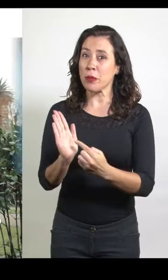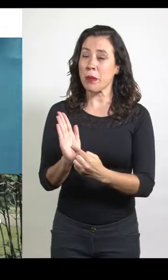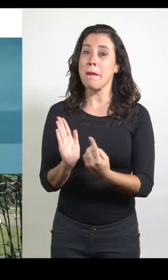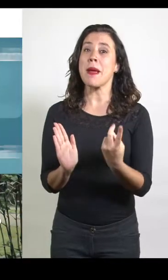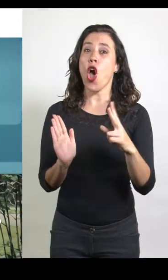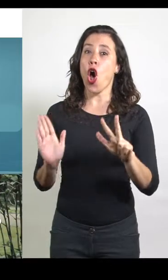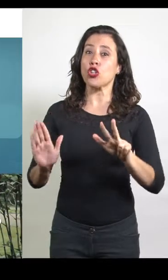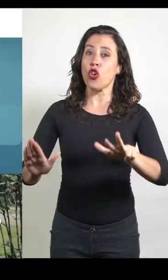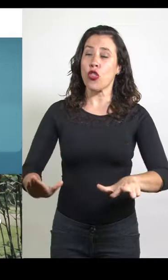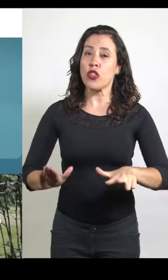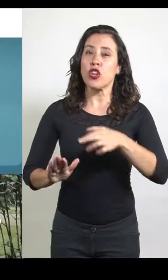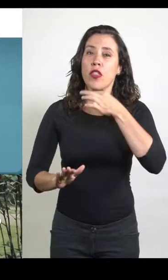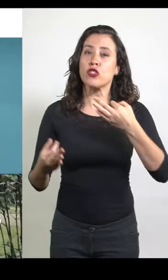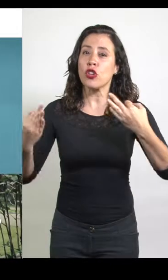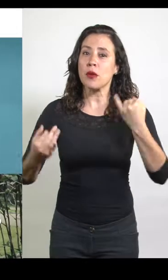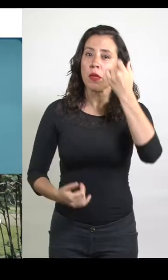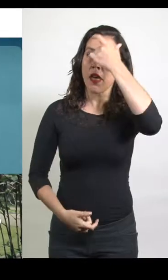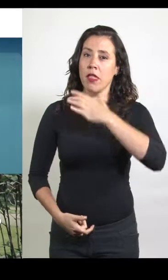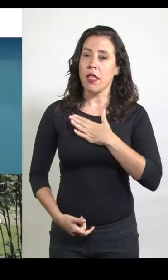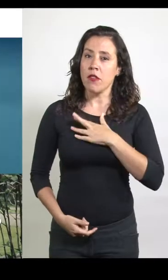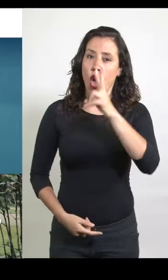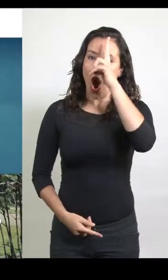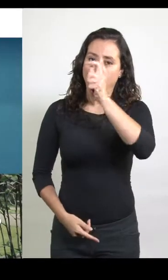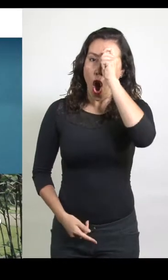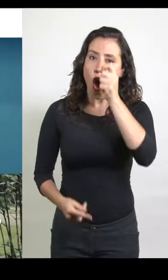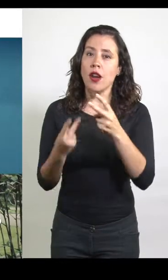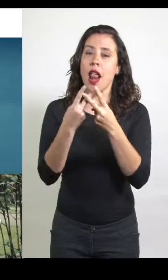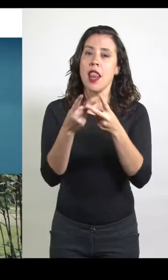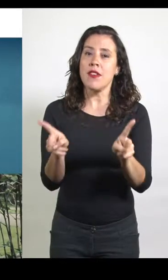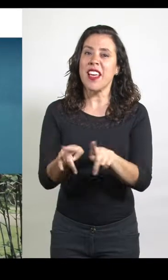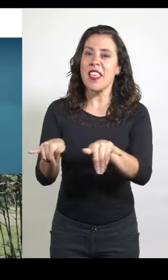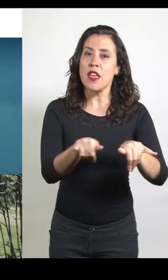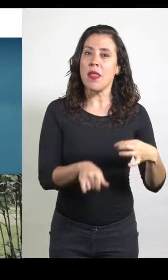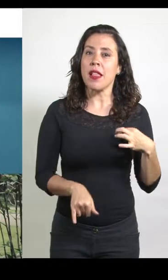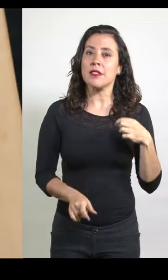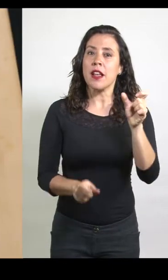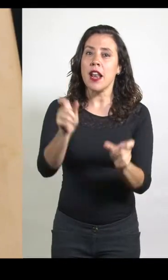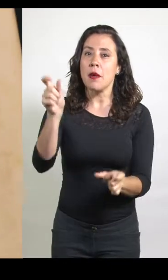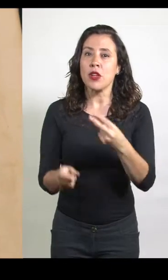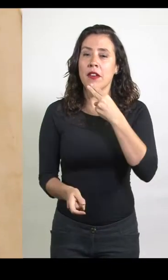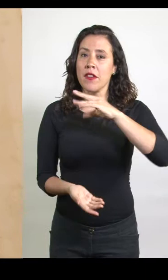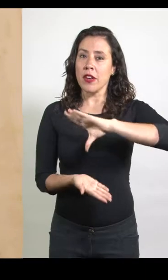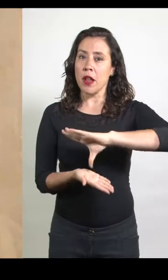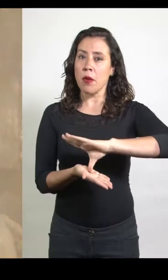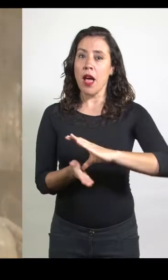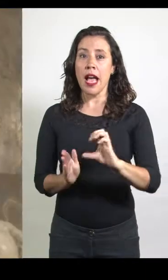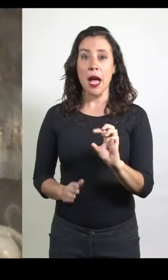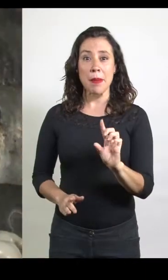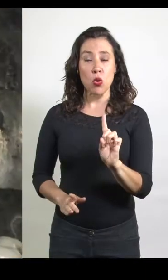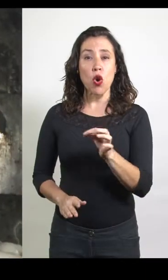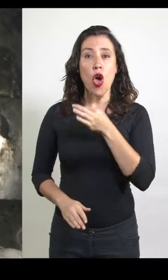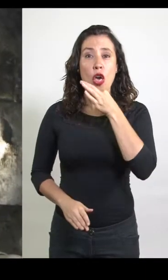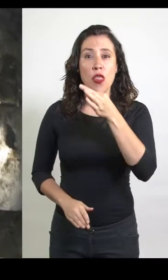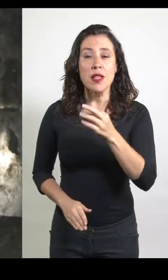1818 destacó la seguridad individual, honra, libertad e igualdad civil entre los habitantes del país. Mientras su capítulo único